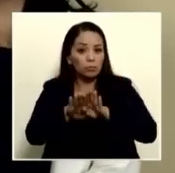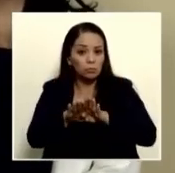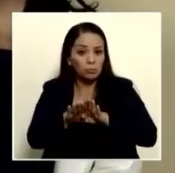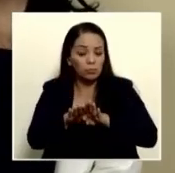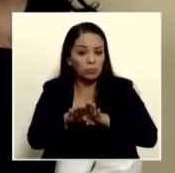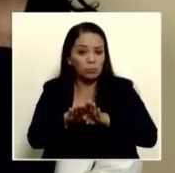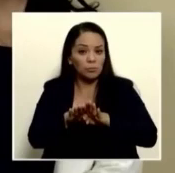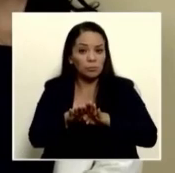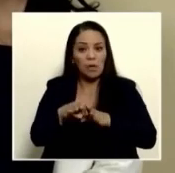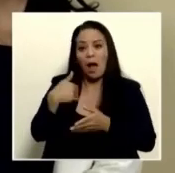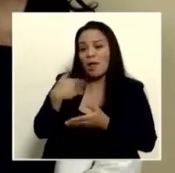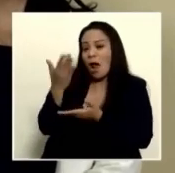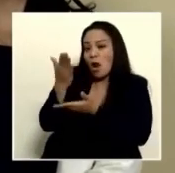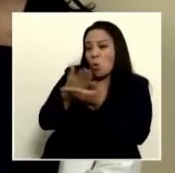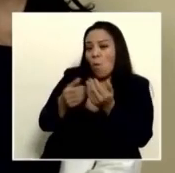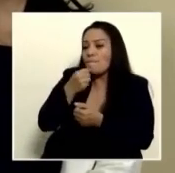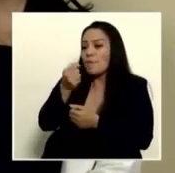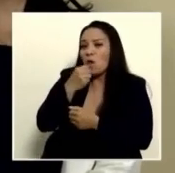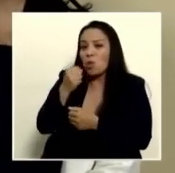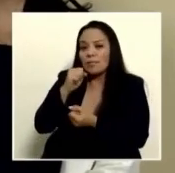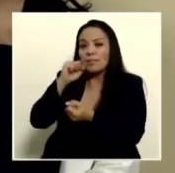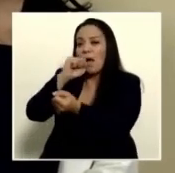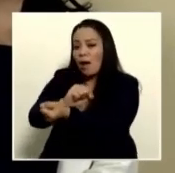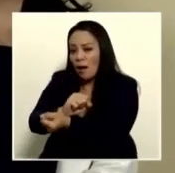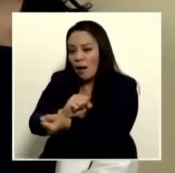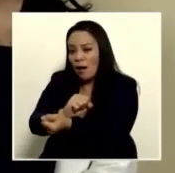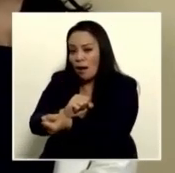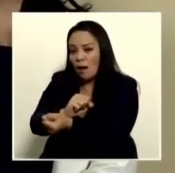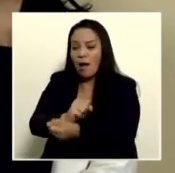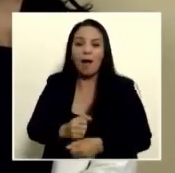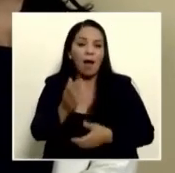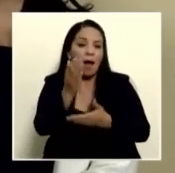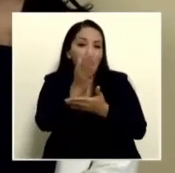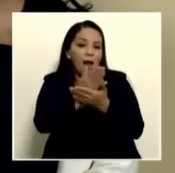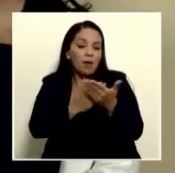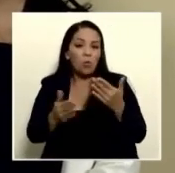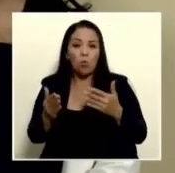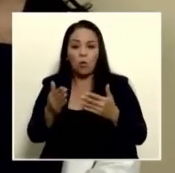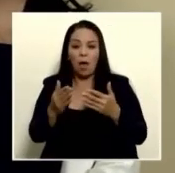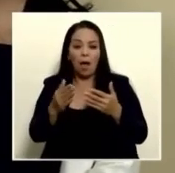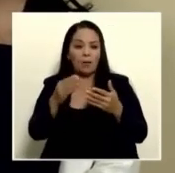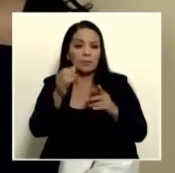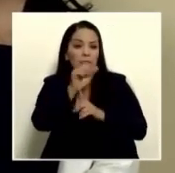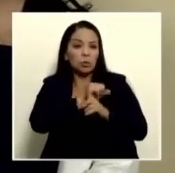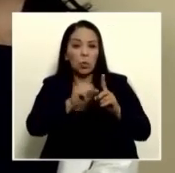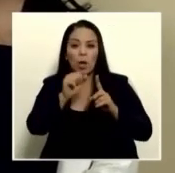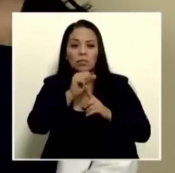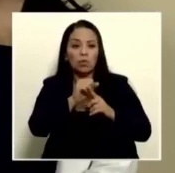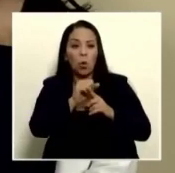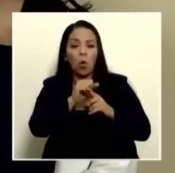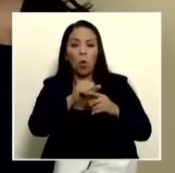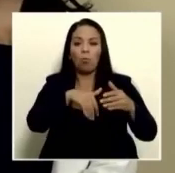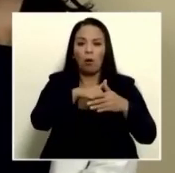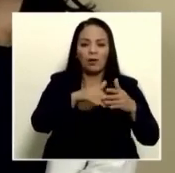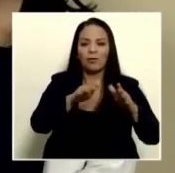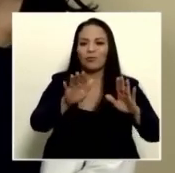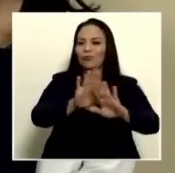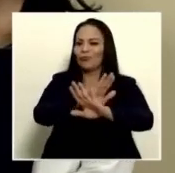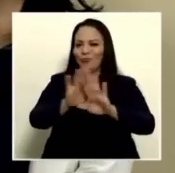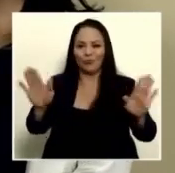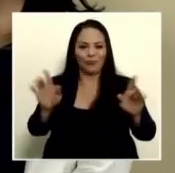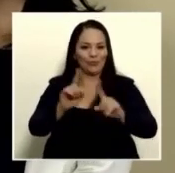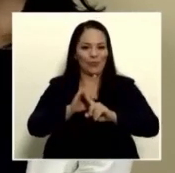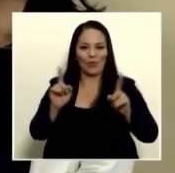¿Algún periodista detenido? ¿Alguna rotativa parada? Obviamente no.